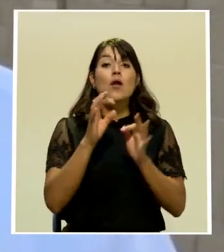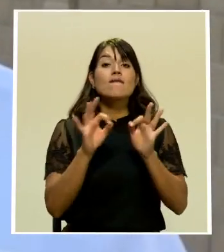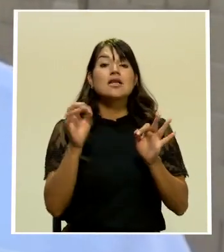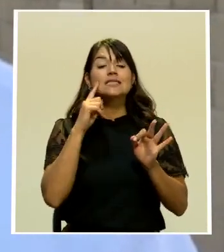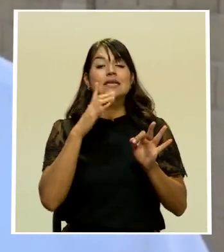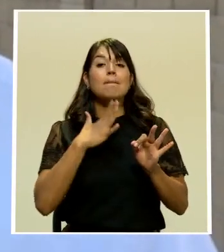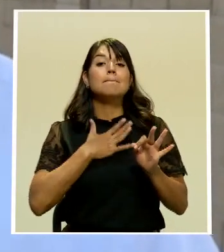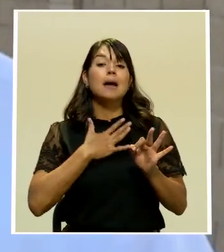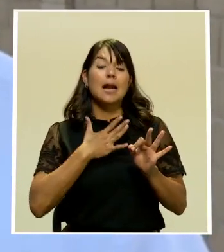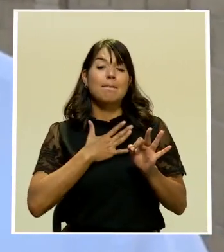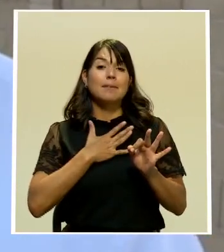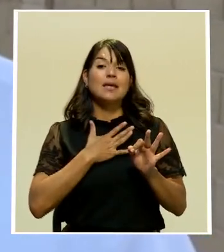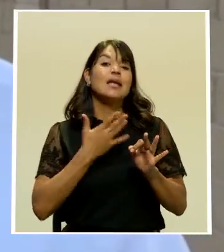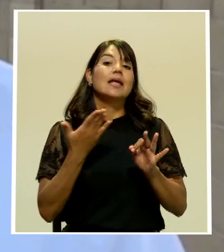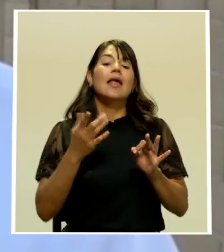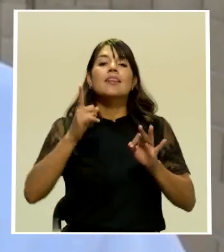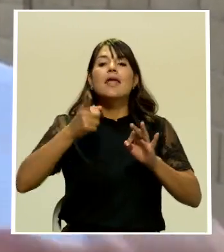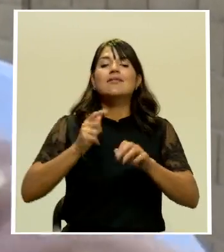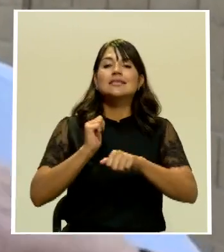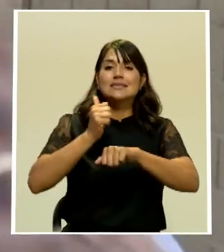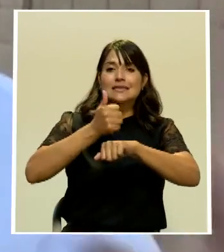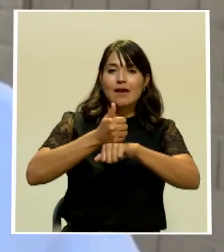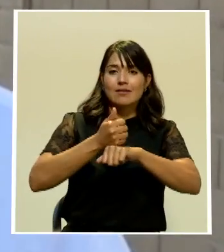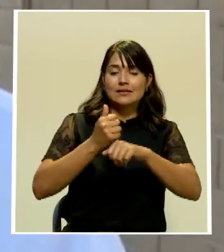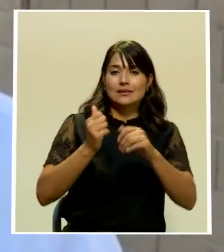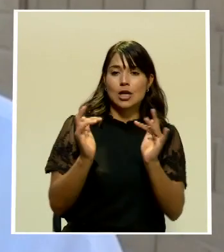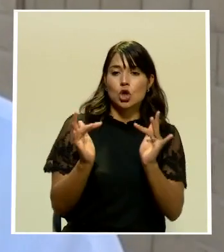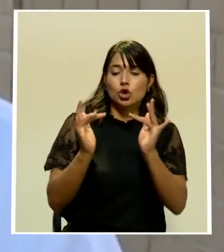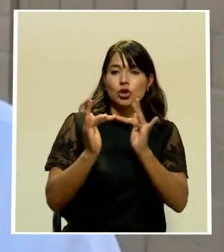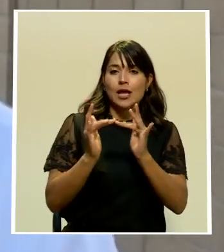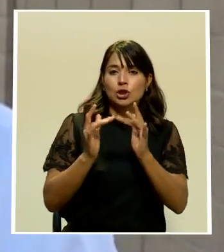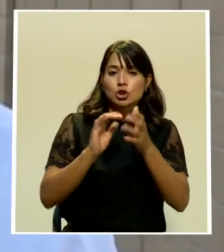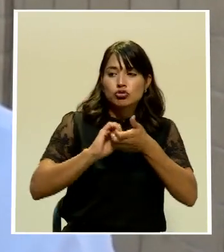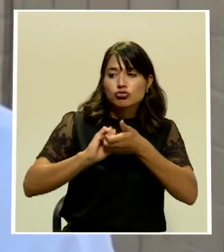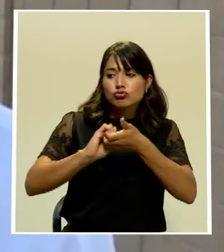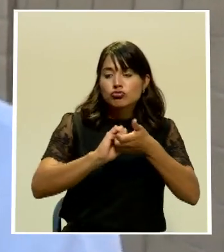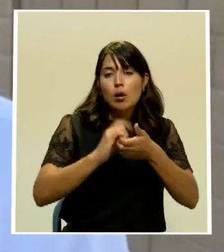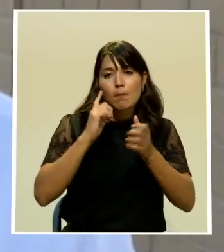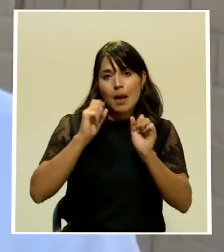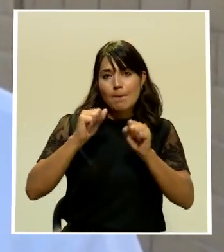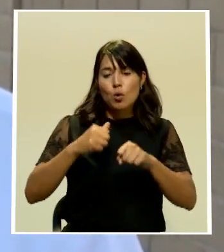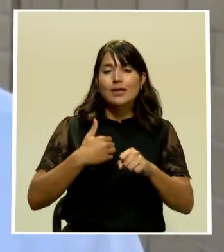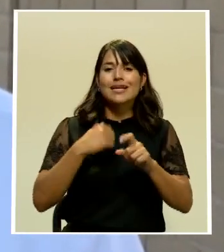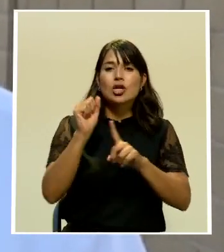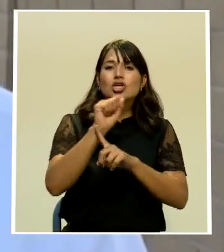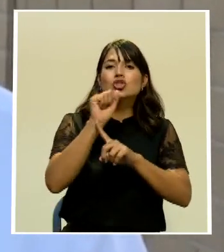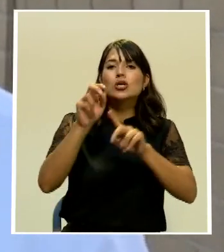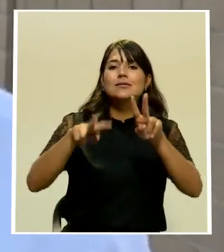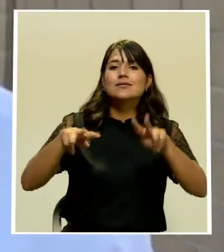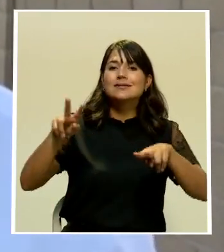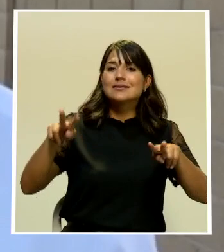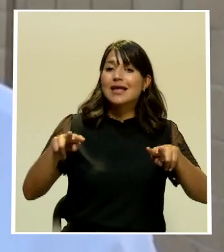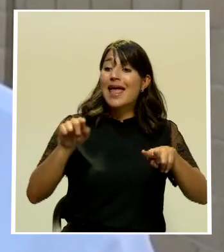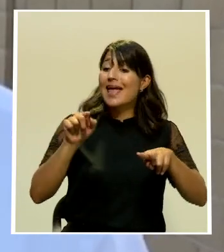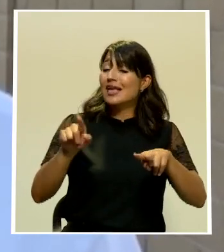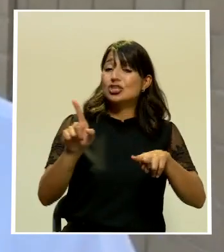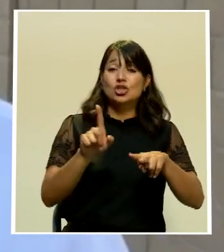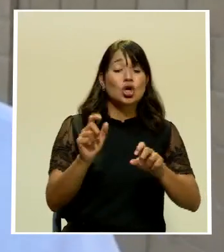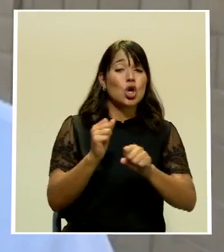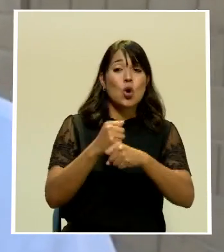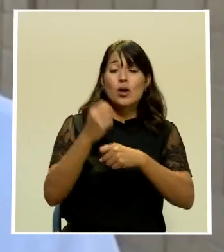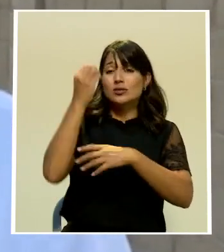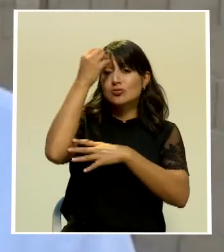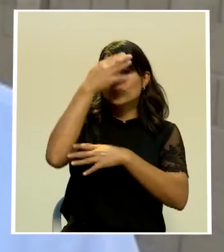tiene sentido es construir puentes de cooperación para que tengamos una sociedad pluralista el señor Trump no hace eso no